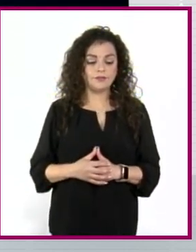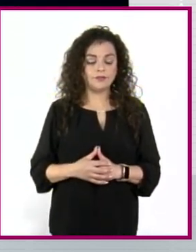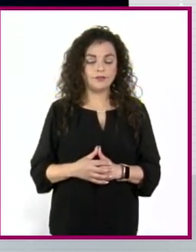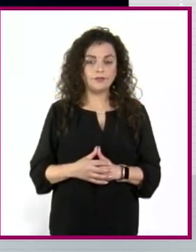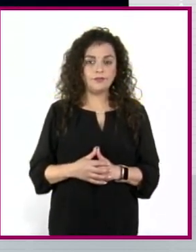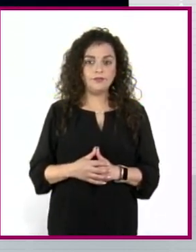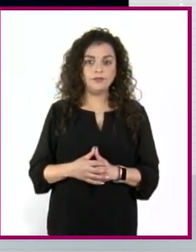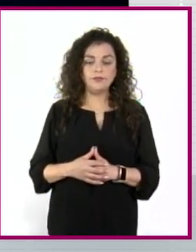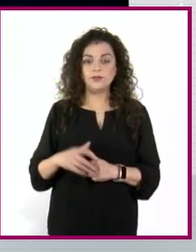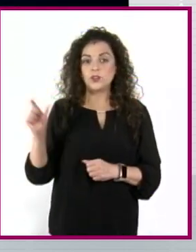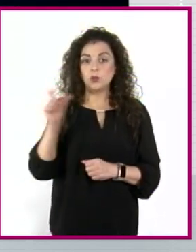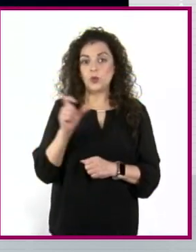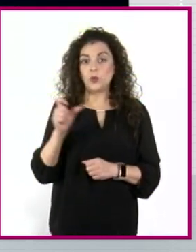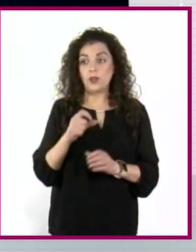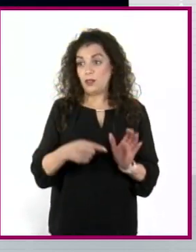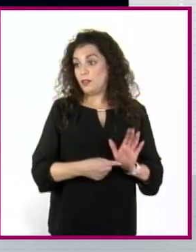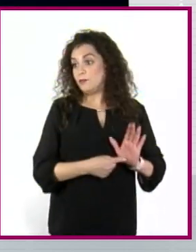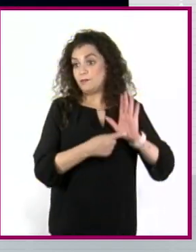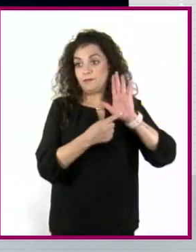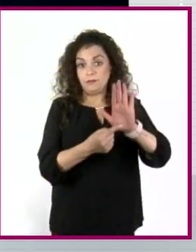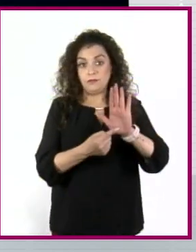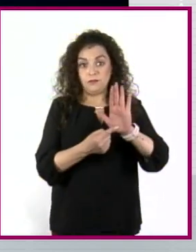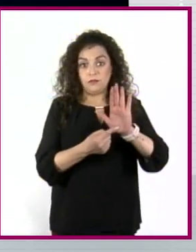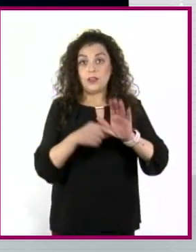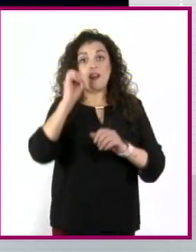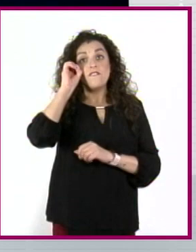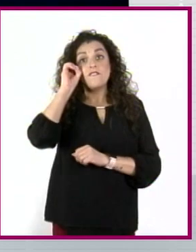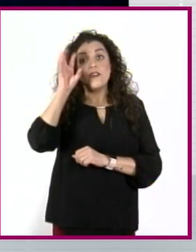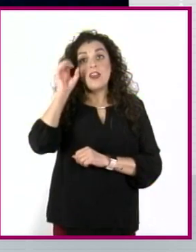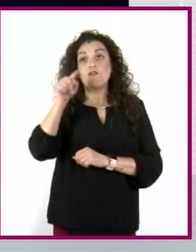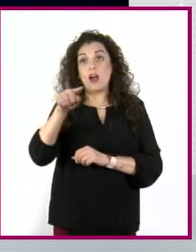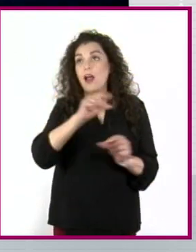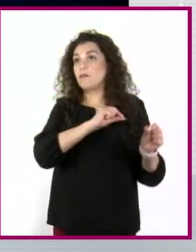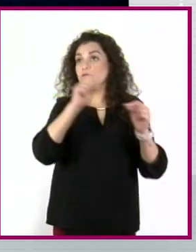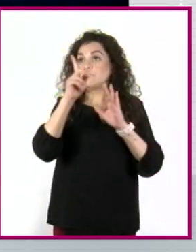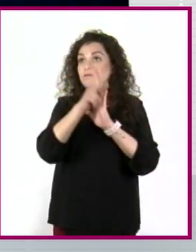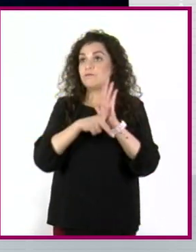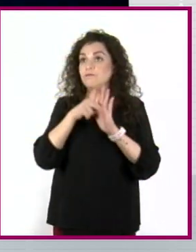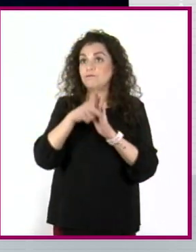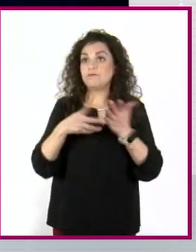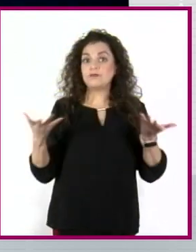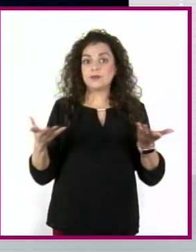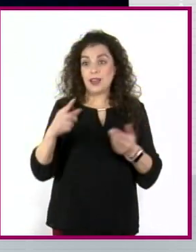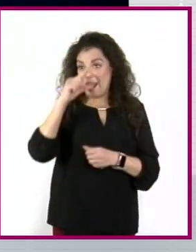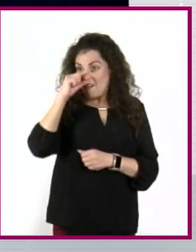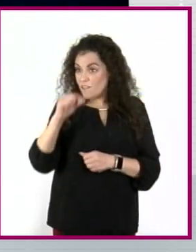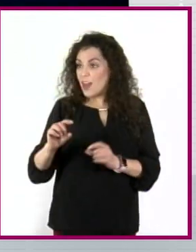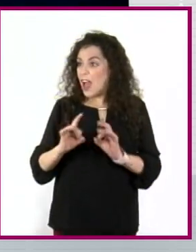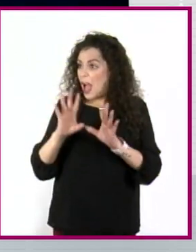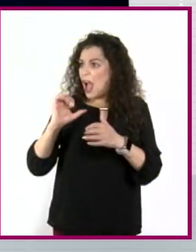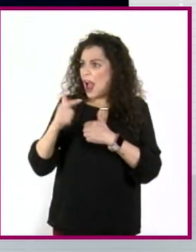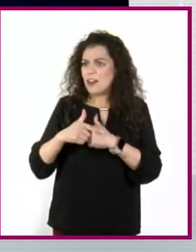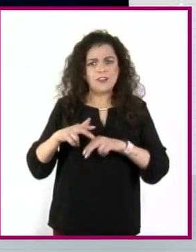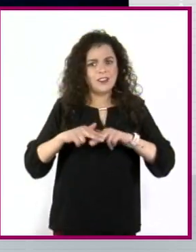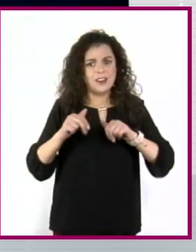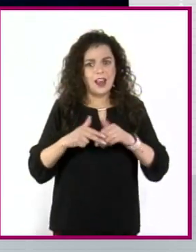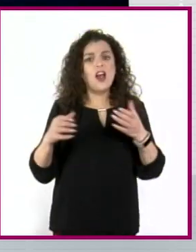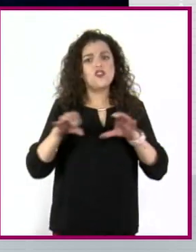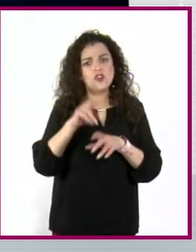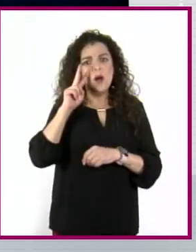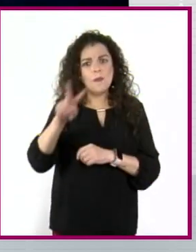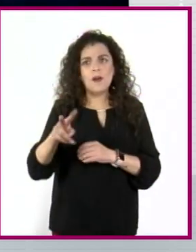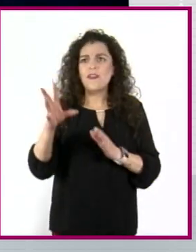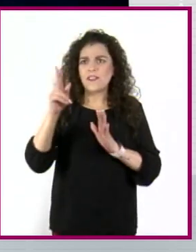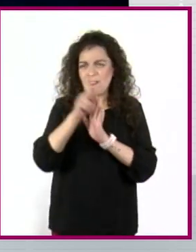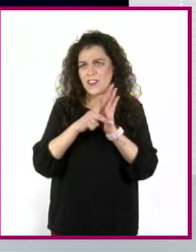la presentación, si lo hacemos ahí en vivo, pues vamos a tener fallas, ¿no? ¿Qué les parece si grabamos? Ah, sí,